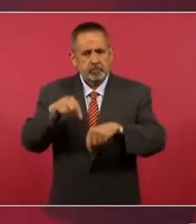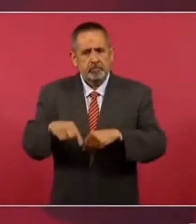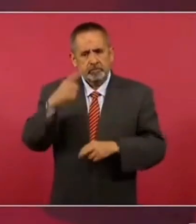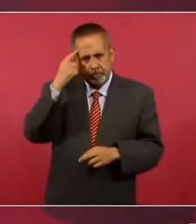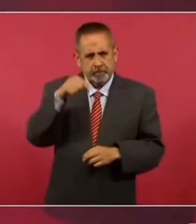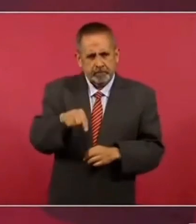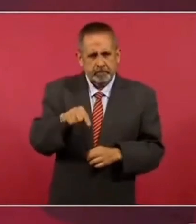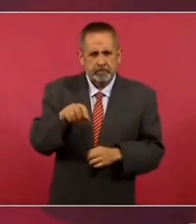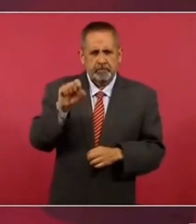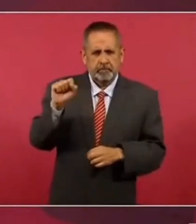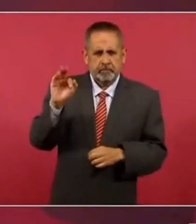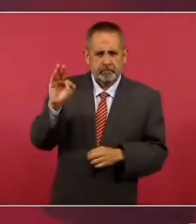la función pública. Adelante. Adelante. Adelante.